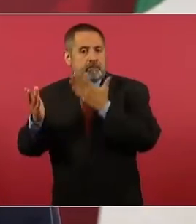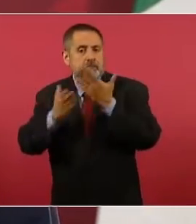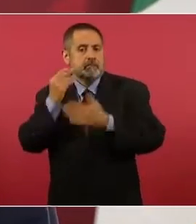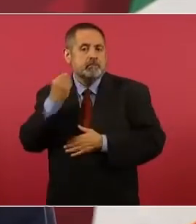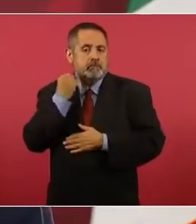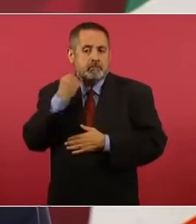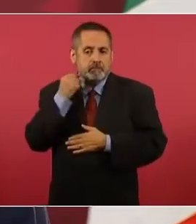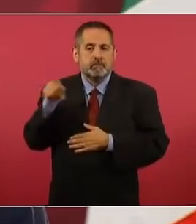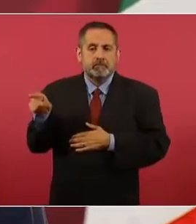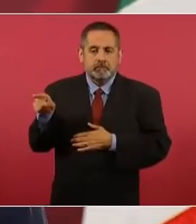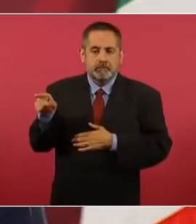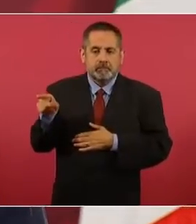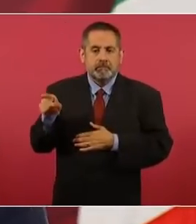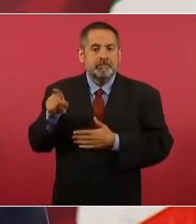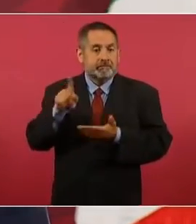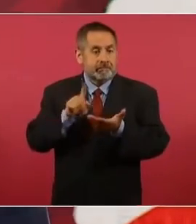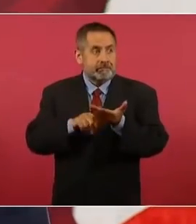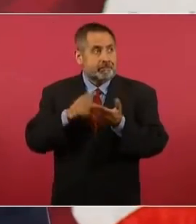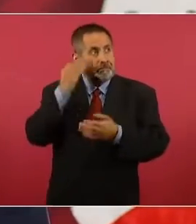cuando el 68.